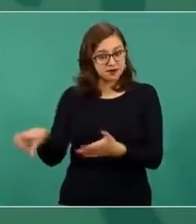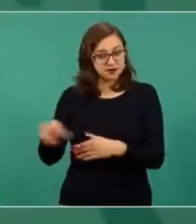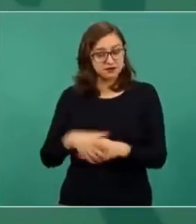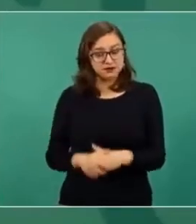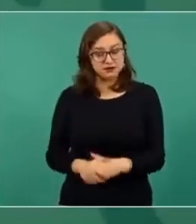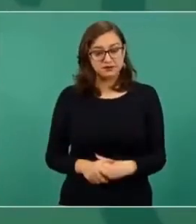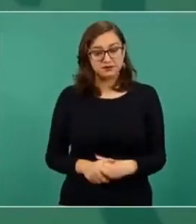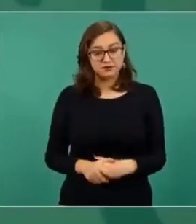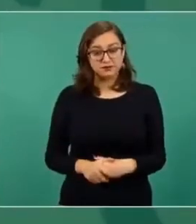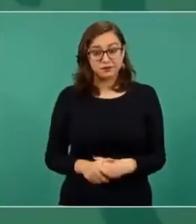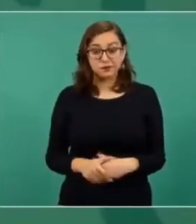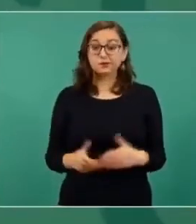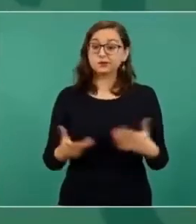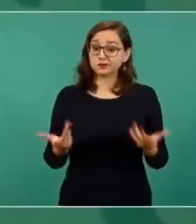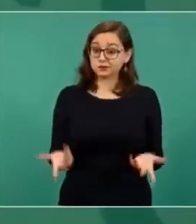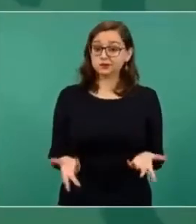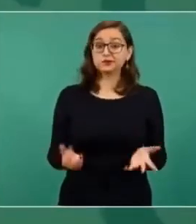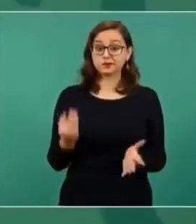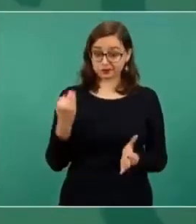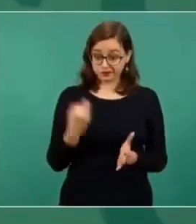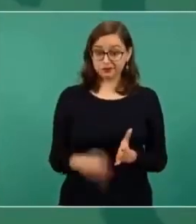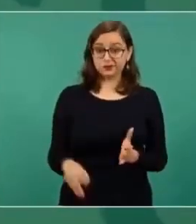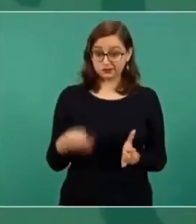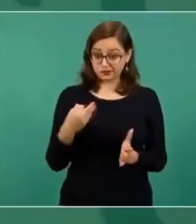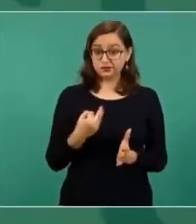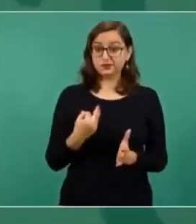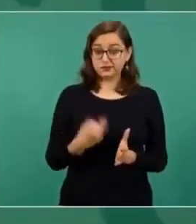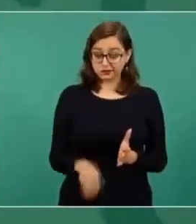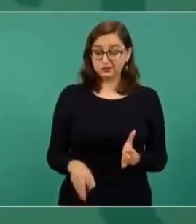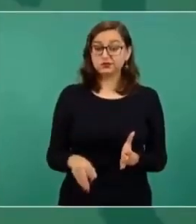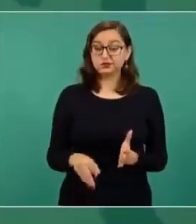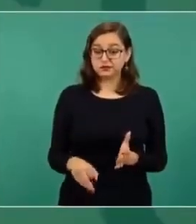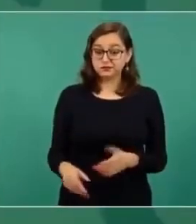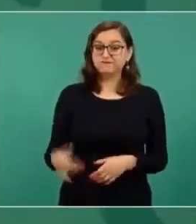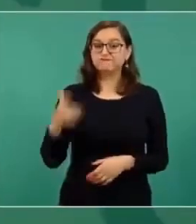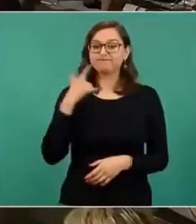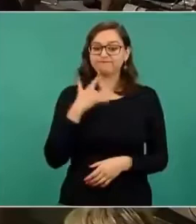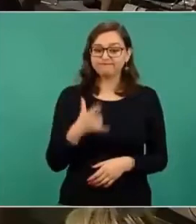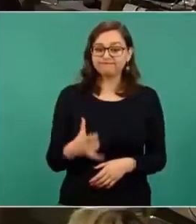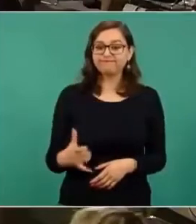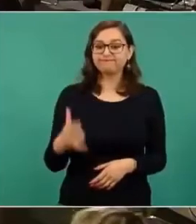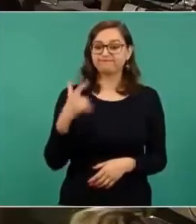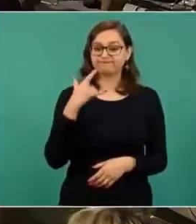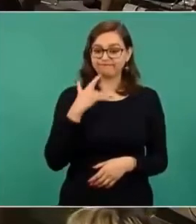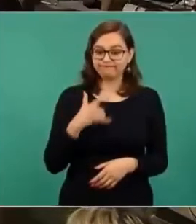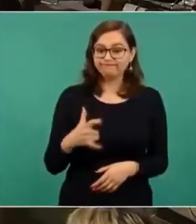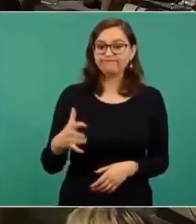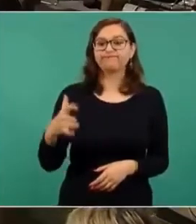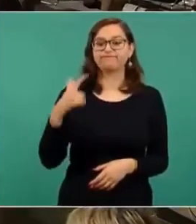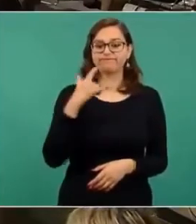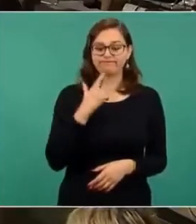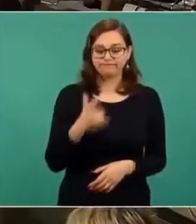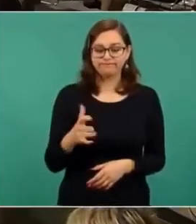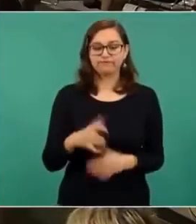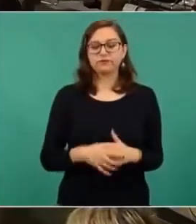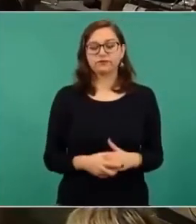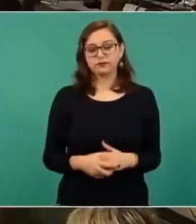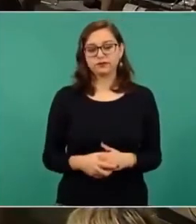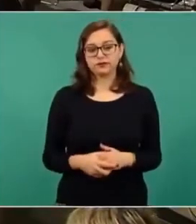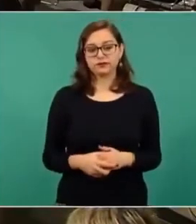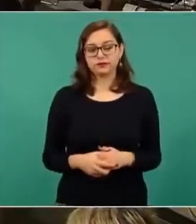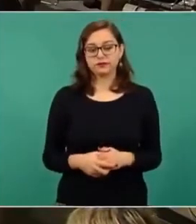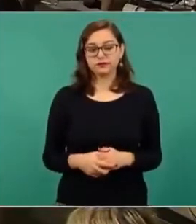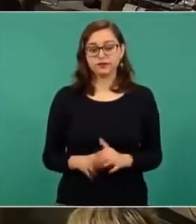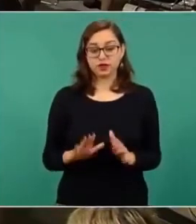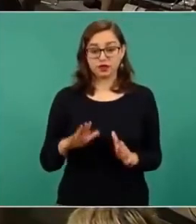Entonces, sí hace falta que sigamos haciendo un esfuerzo. Ahora que se informe sobre